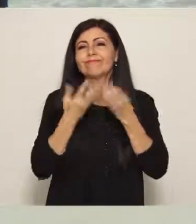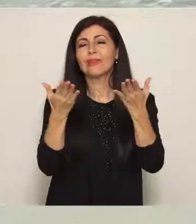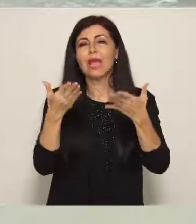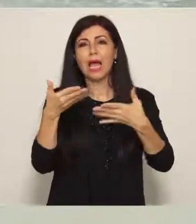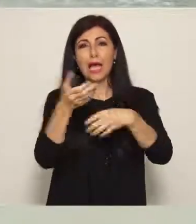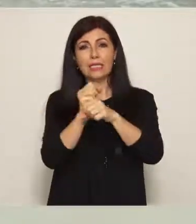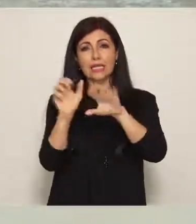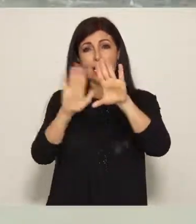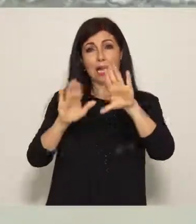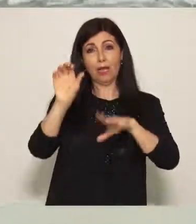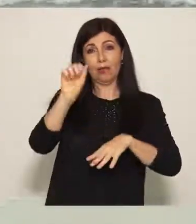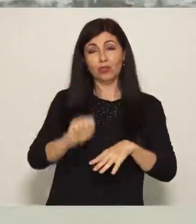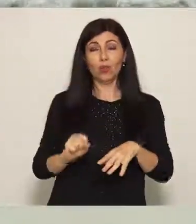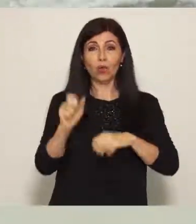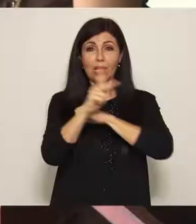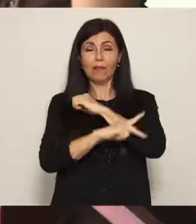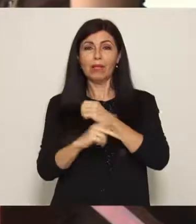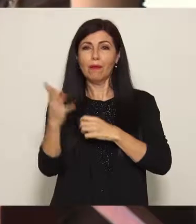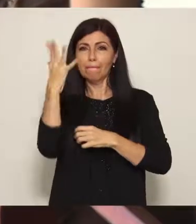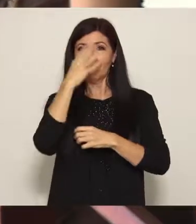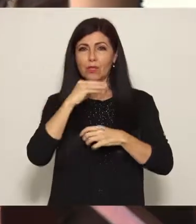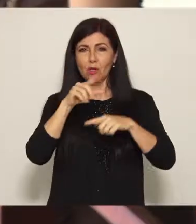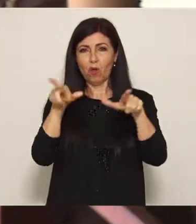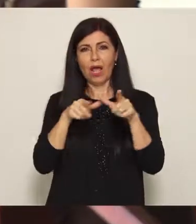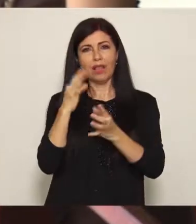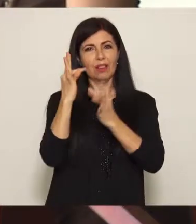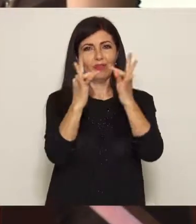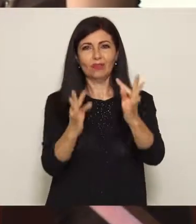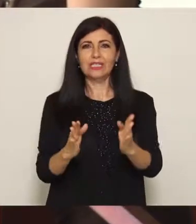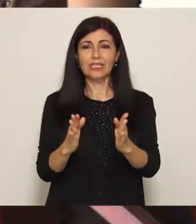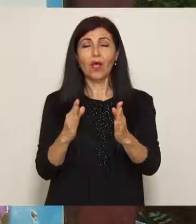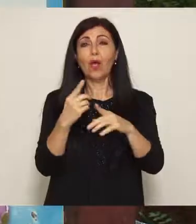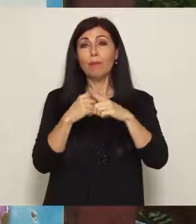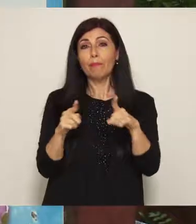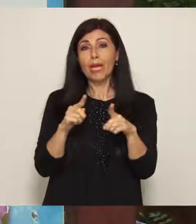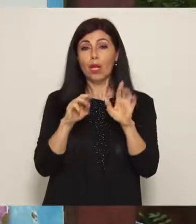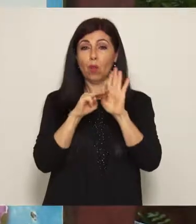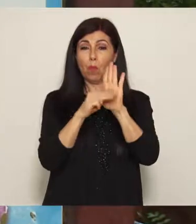hacen del Caribe Sur del país un agradable destino turístico.